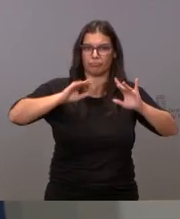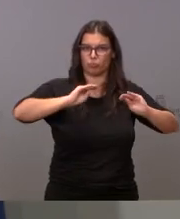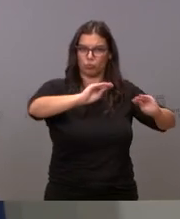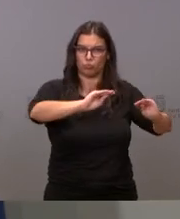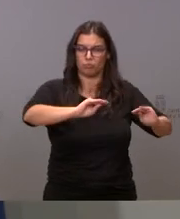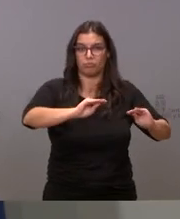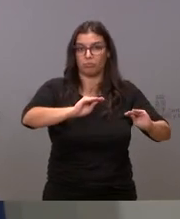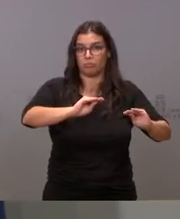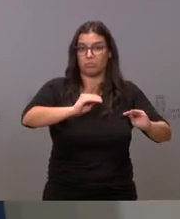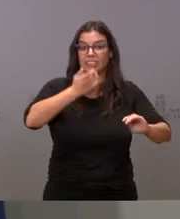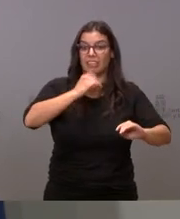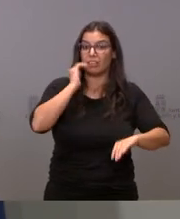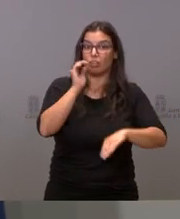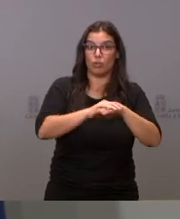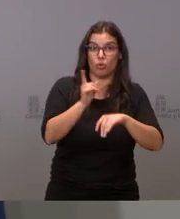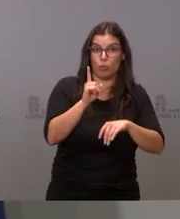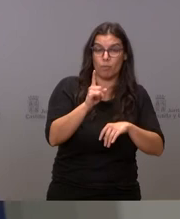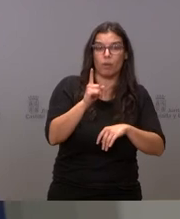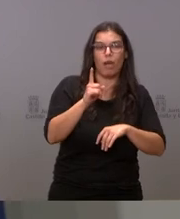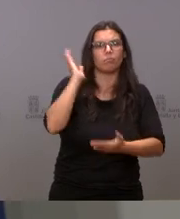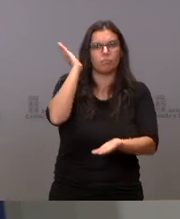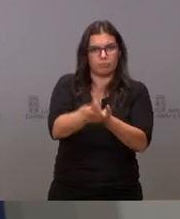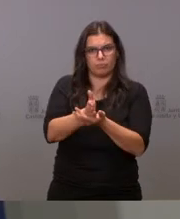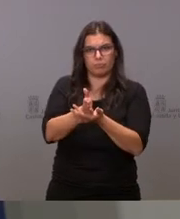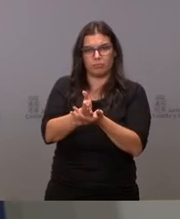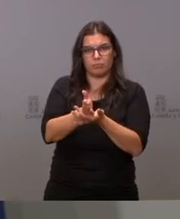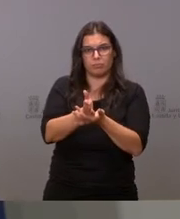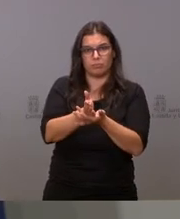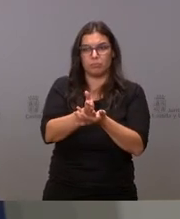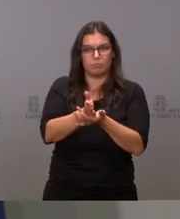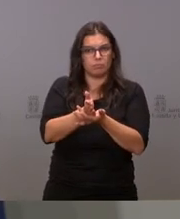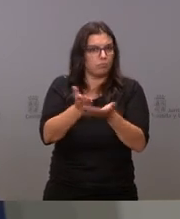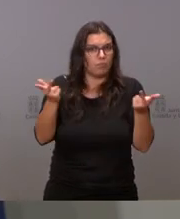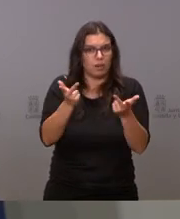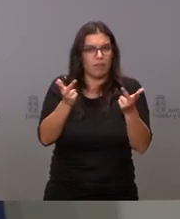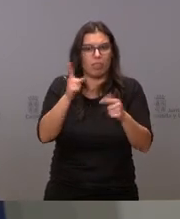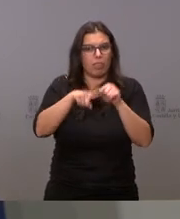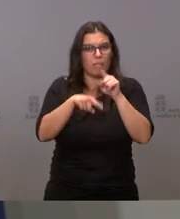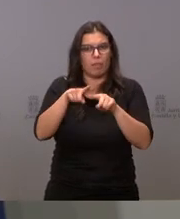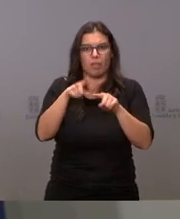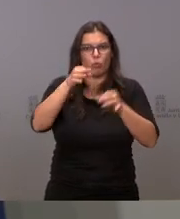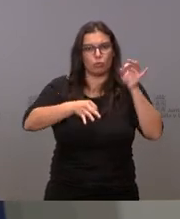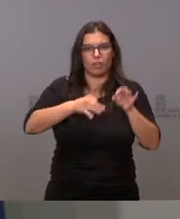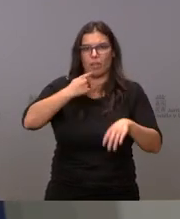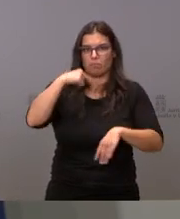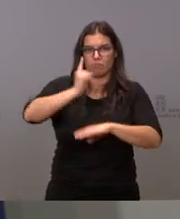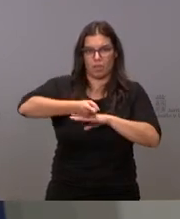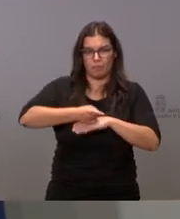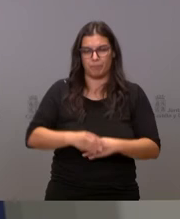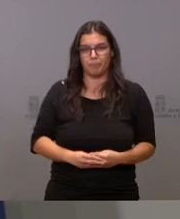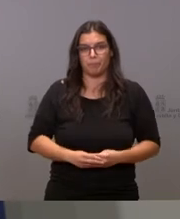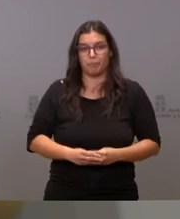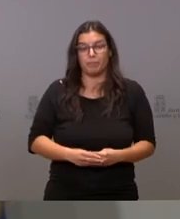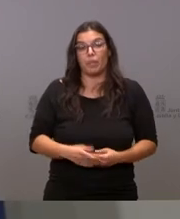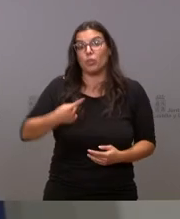y que quien incumple la ley sea castigado con la severidad que marca la justicia y